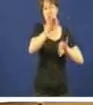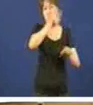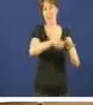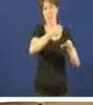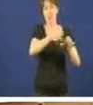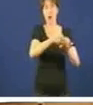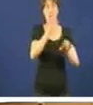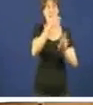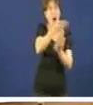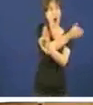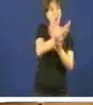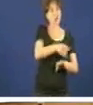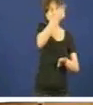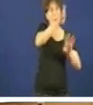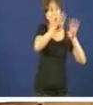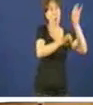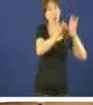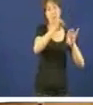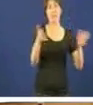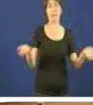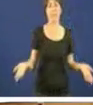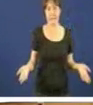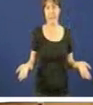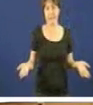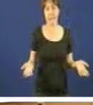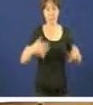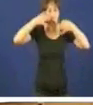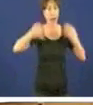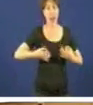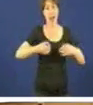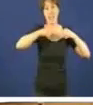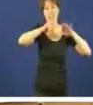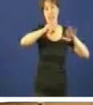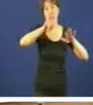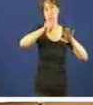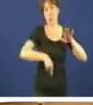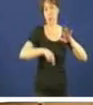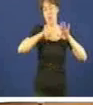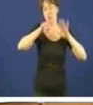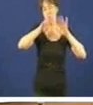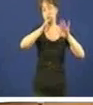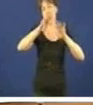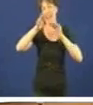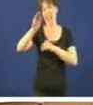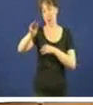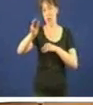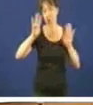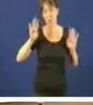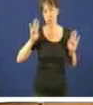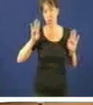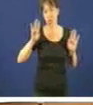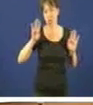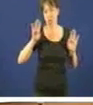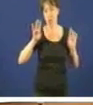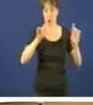% pois que nos der agora un 9% verdade porque estamos nos 6.83 nos 6.83 e Feijo afirmou aquel día